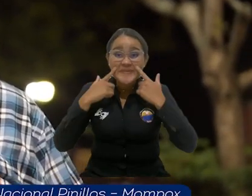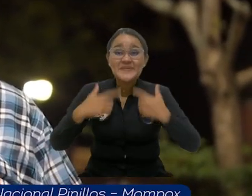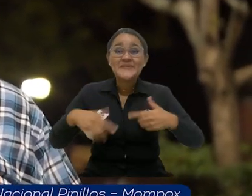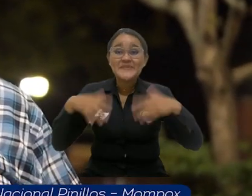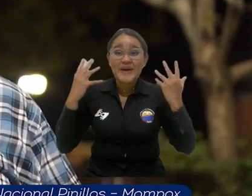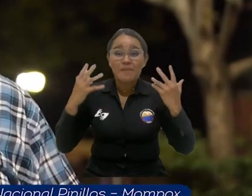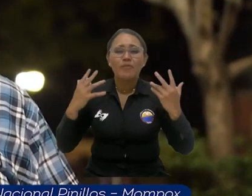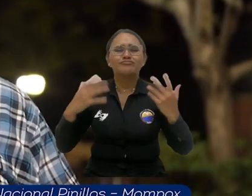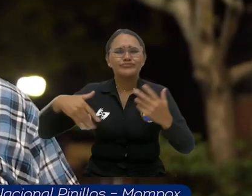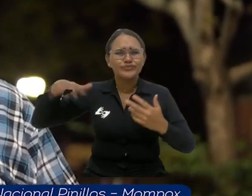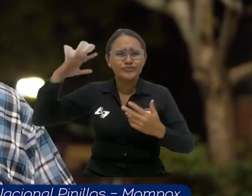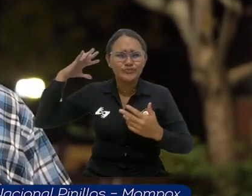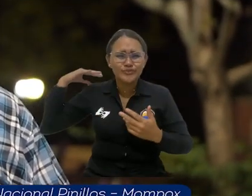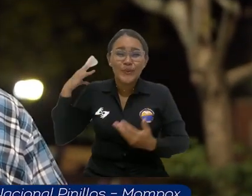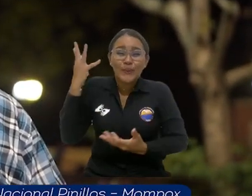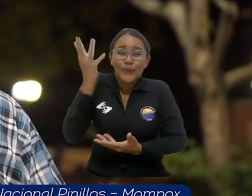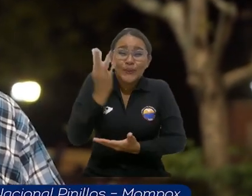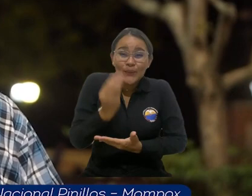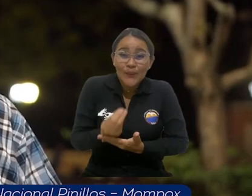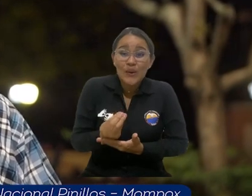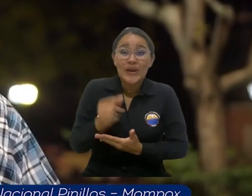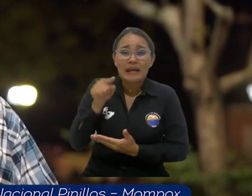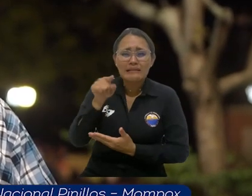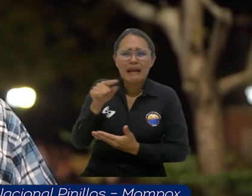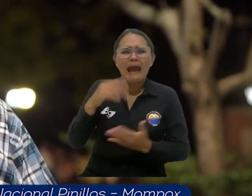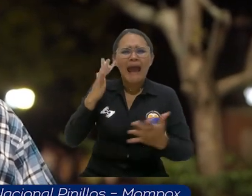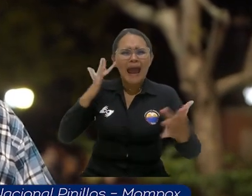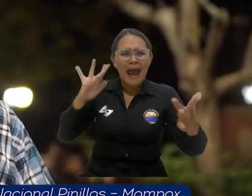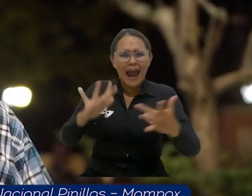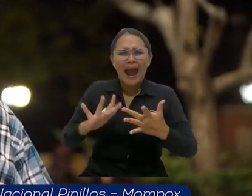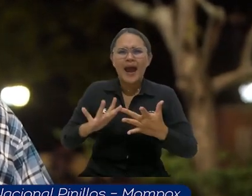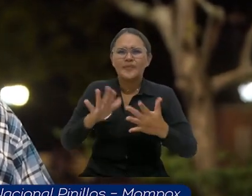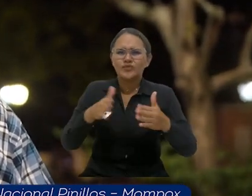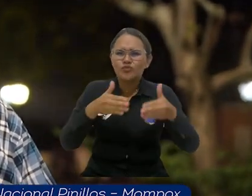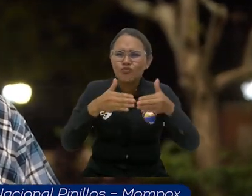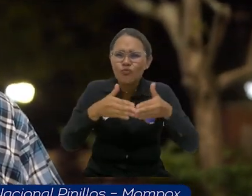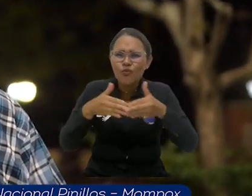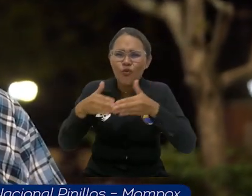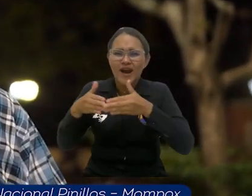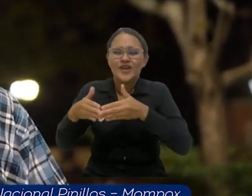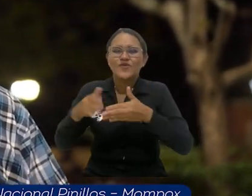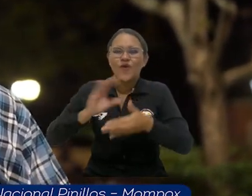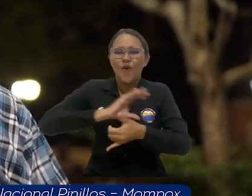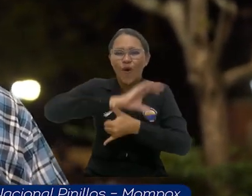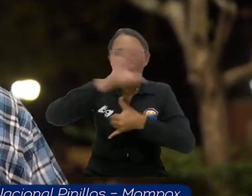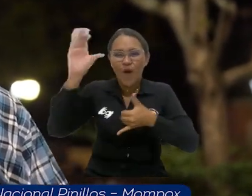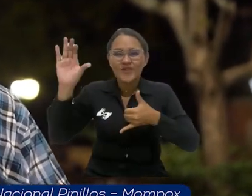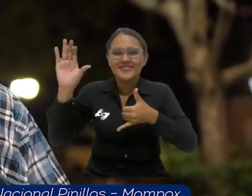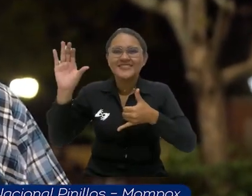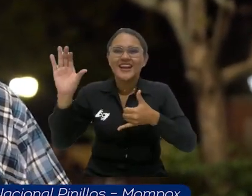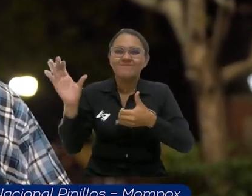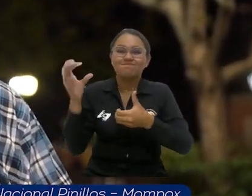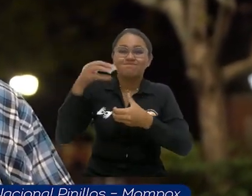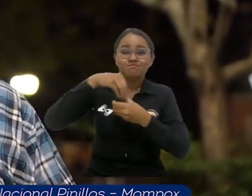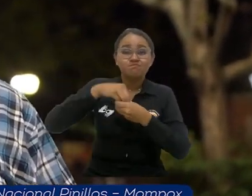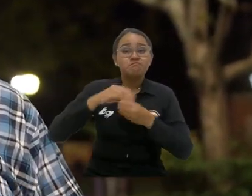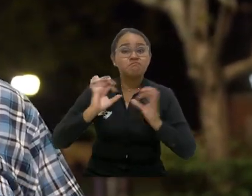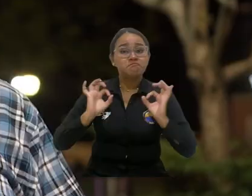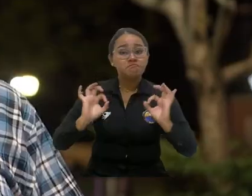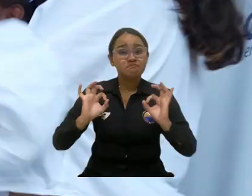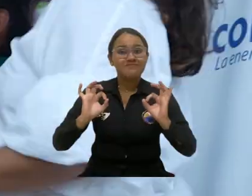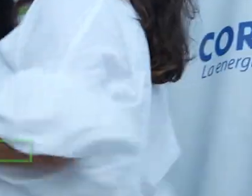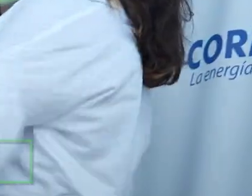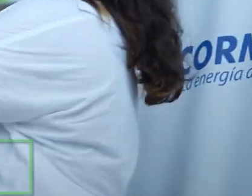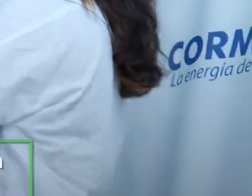...Mompós fue muy famoso en la época de la colonia... ...por ser precisamente el puerto intermedio entre la costa y el